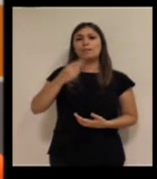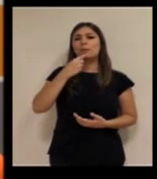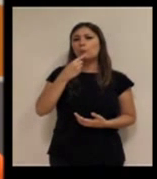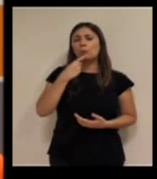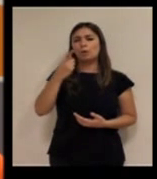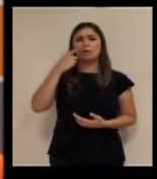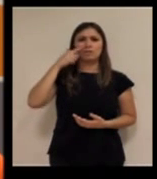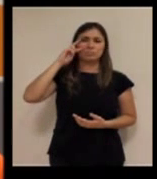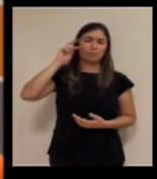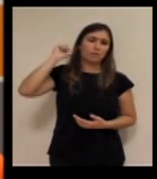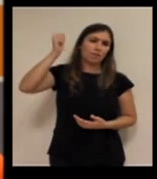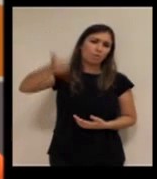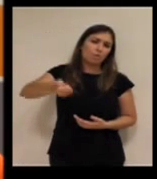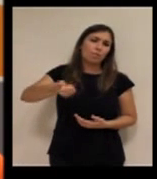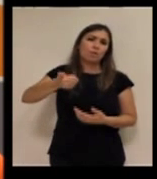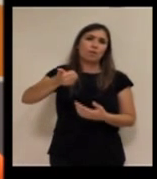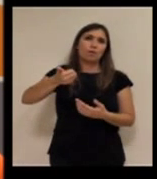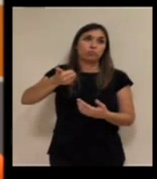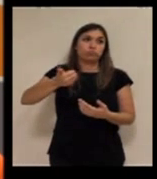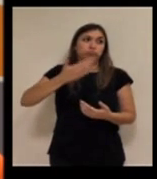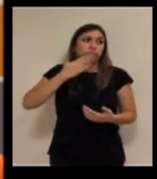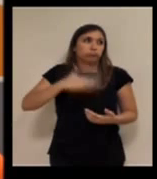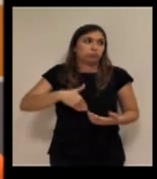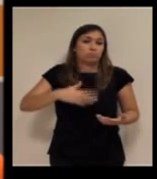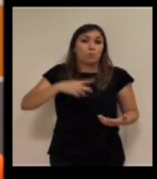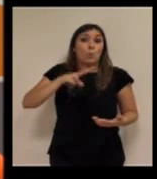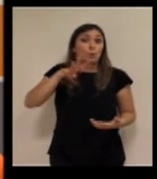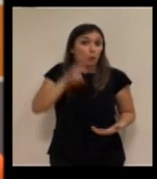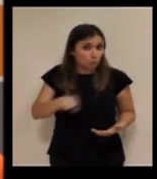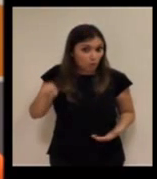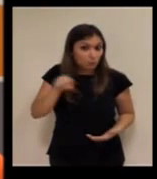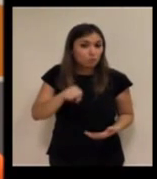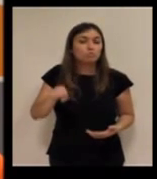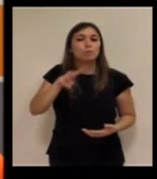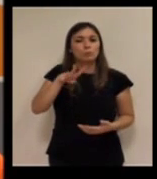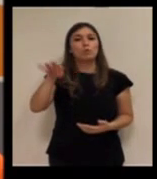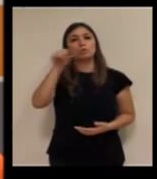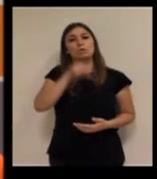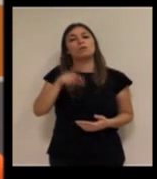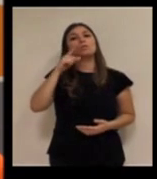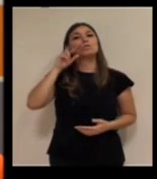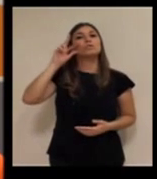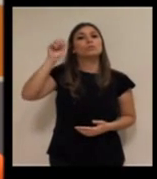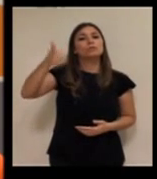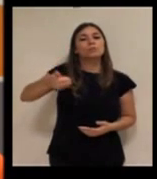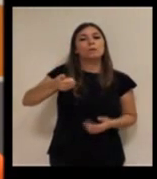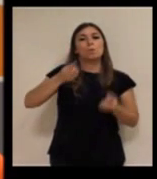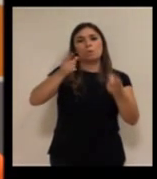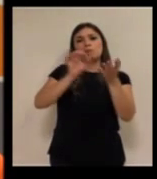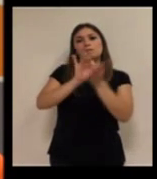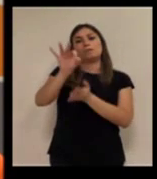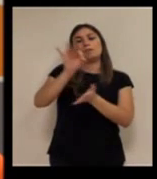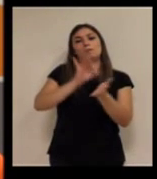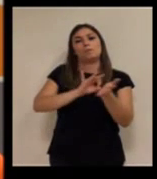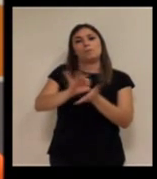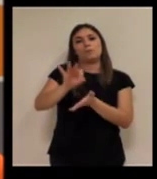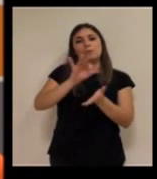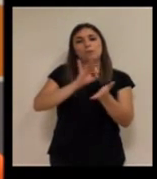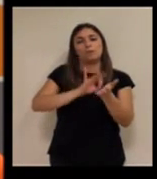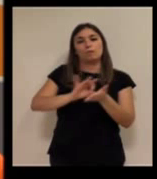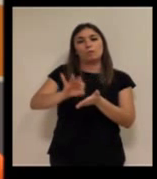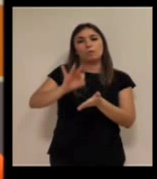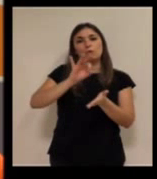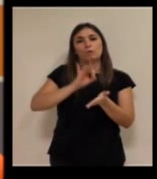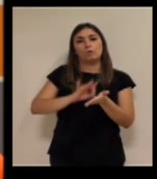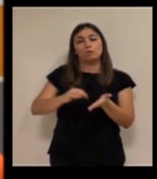Begoña que tiene una larga experiencia llevan desde más de 24 años llevan ofreciendo estos